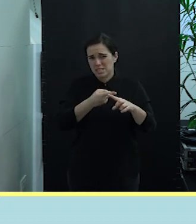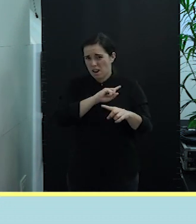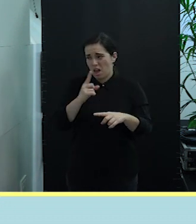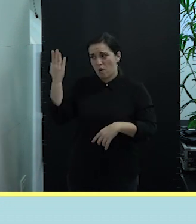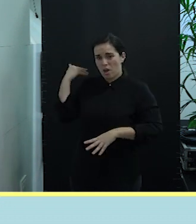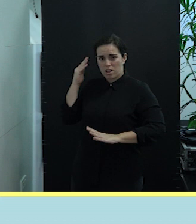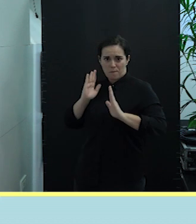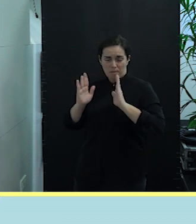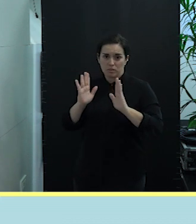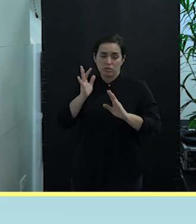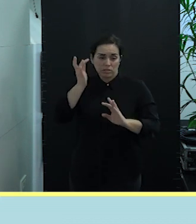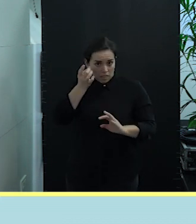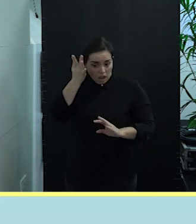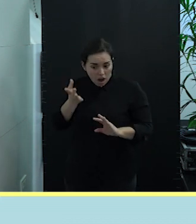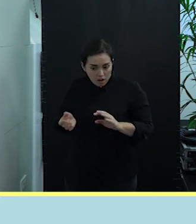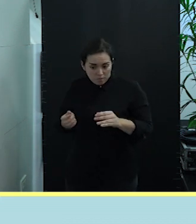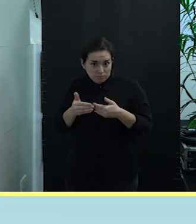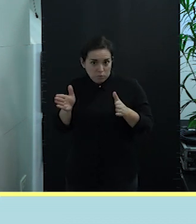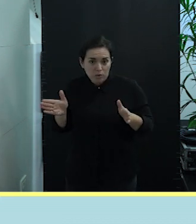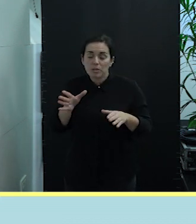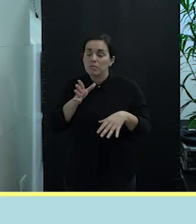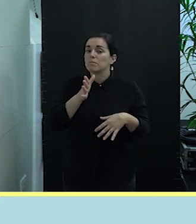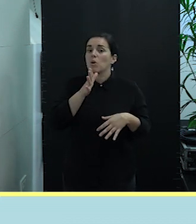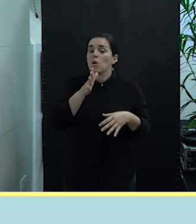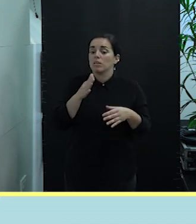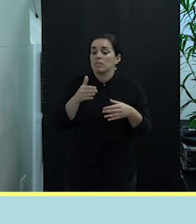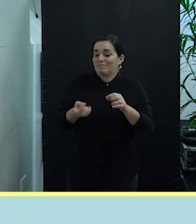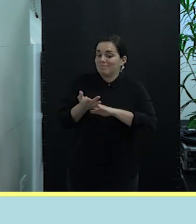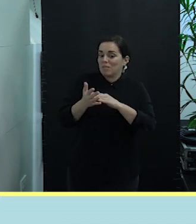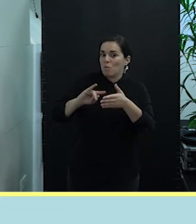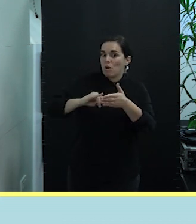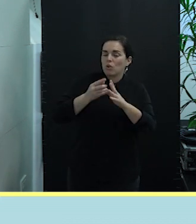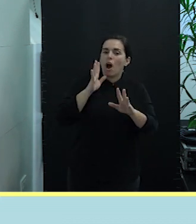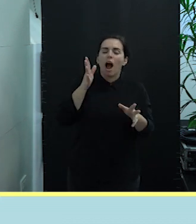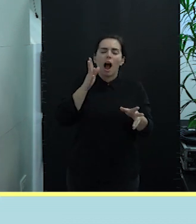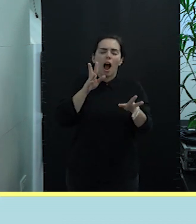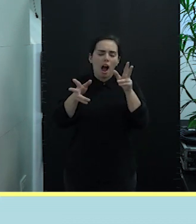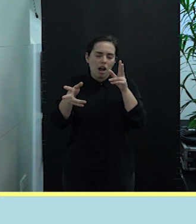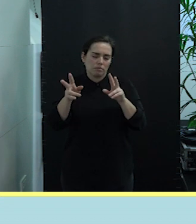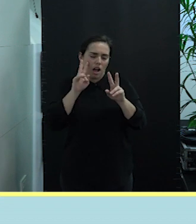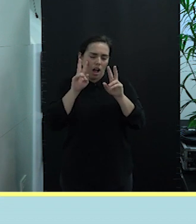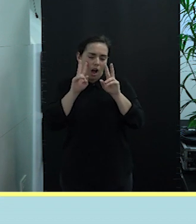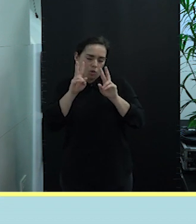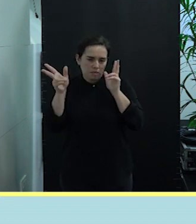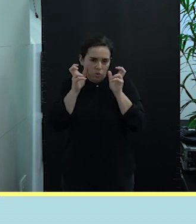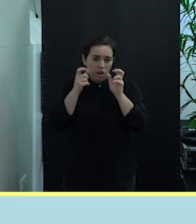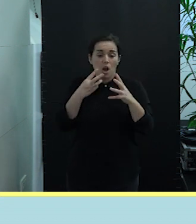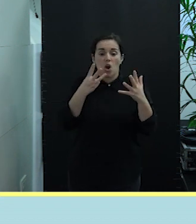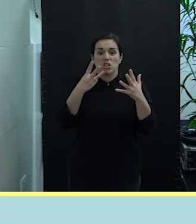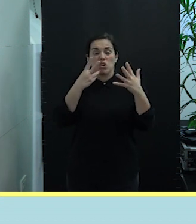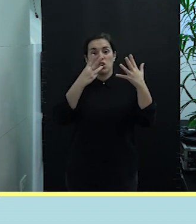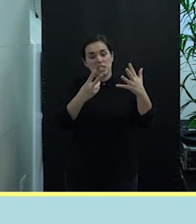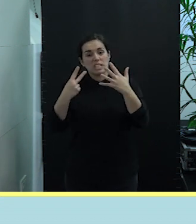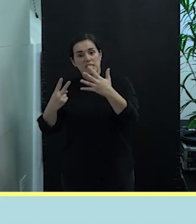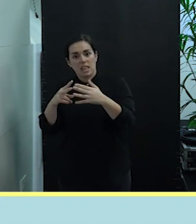momento en esta iniciativa, porque nace desde la creación de un proyecto audiovisual en el que se graban 87 vídeos por toda Canarias